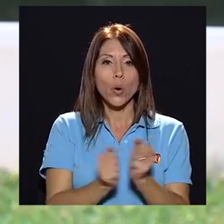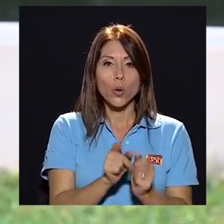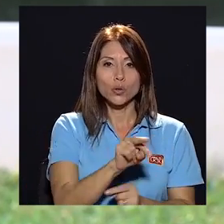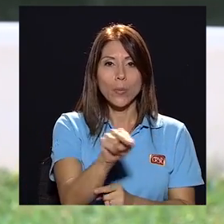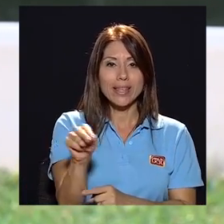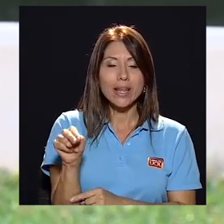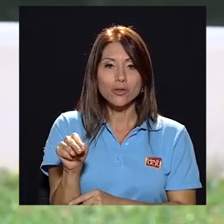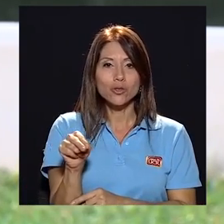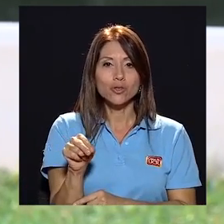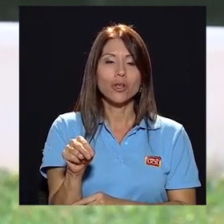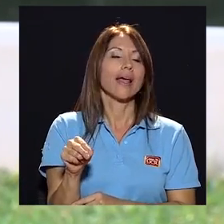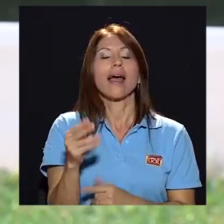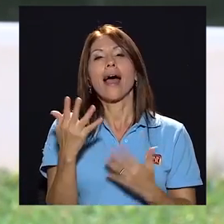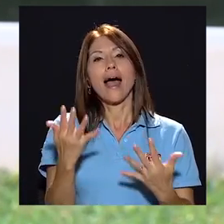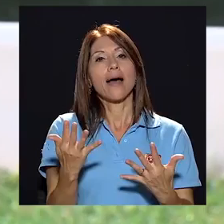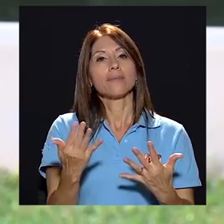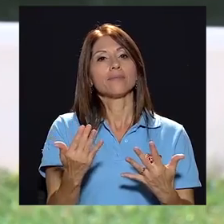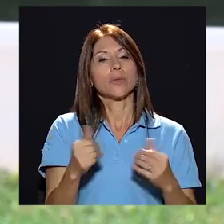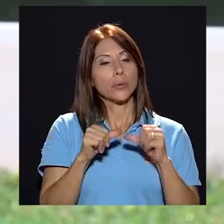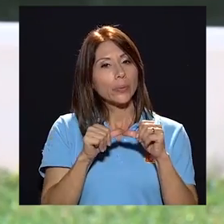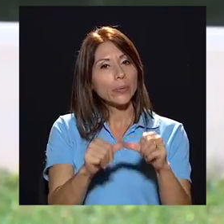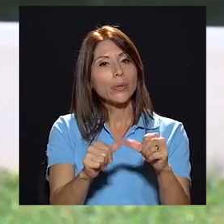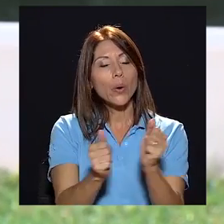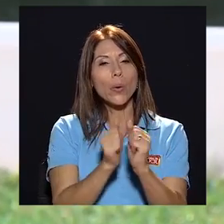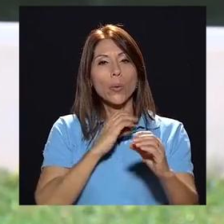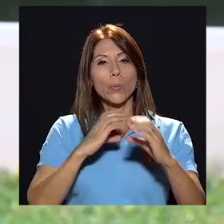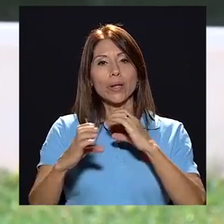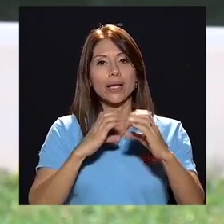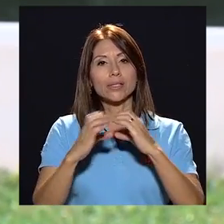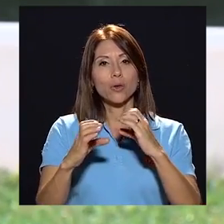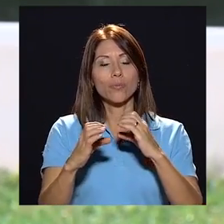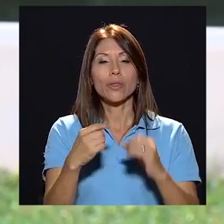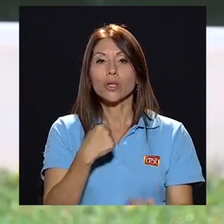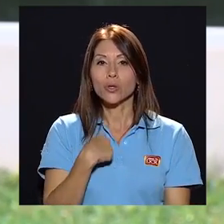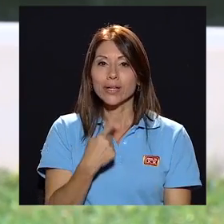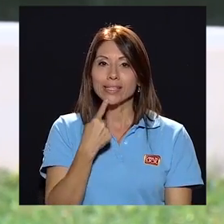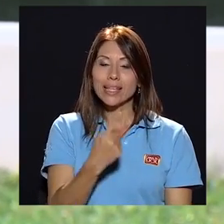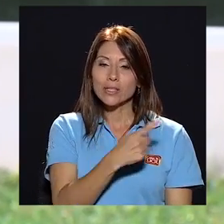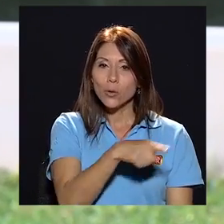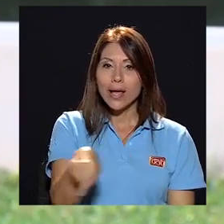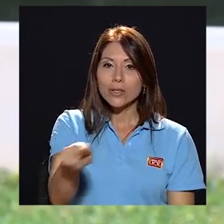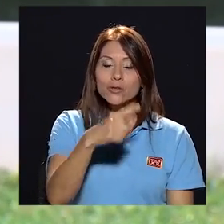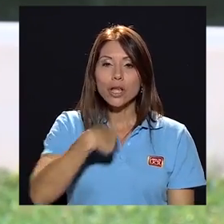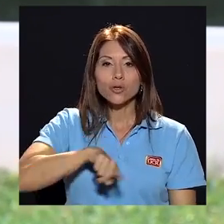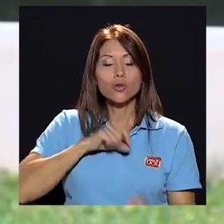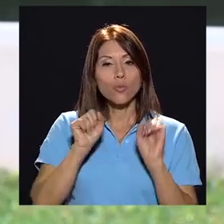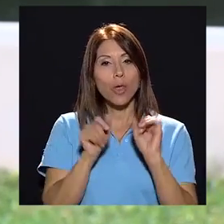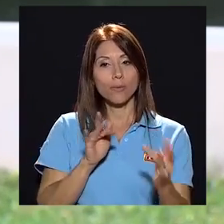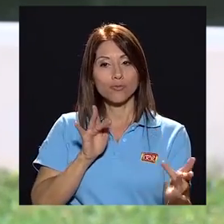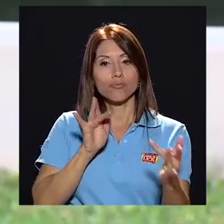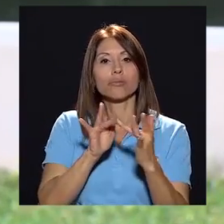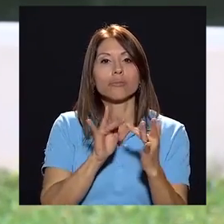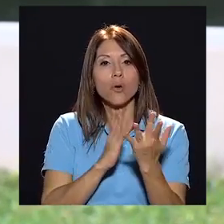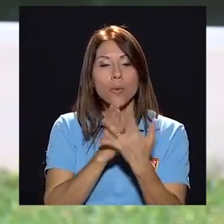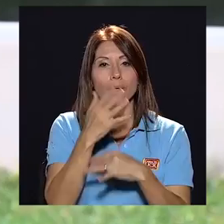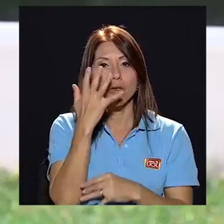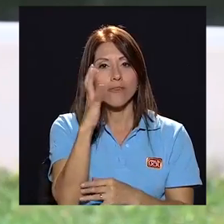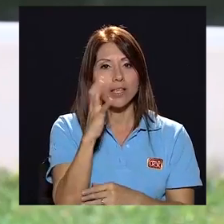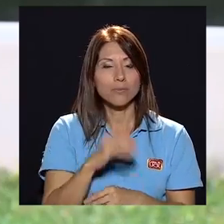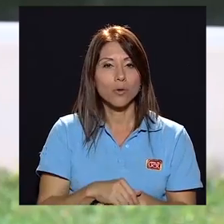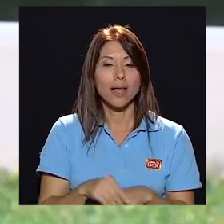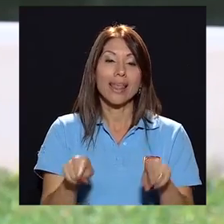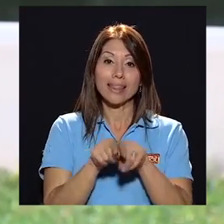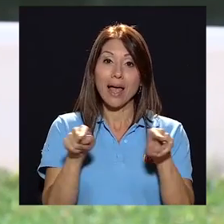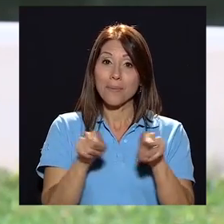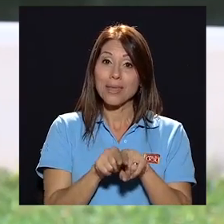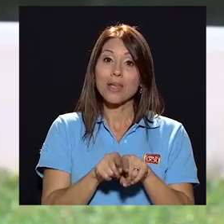comprometido con los compañeros a mantener esa comunicación y les he dicho que lo podemos hacer por medio del Facebook por